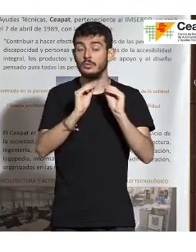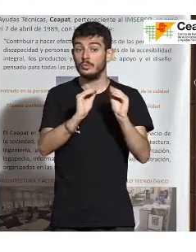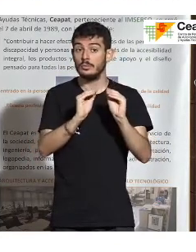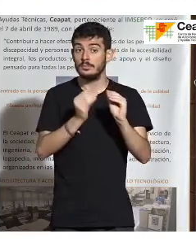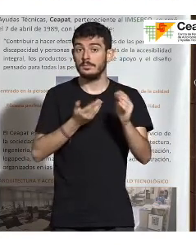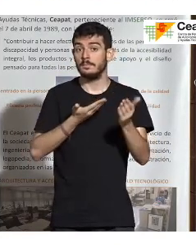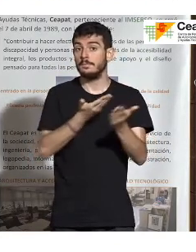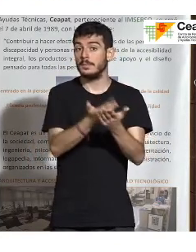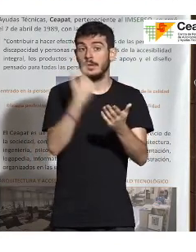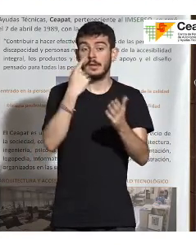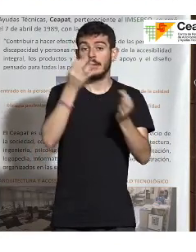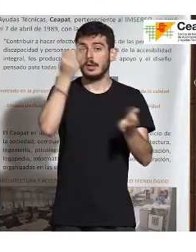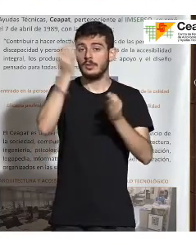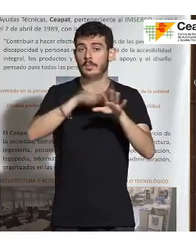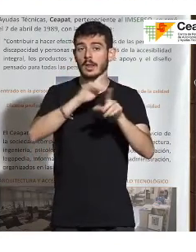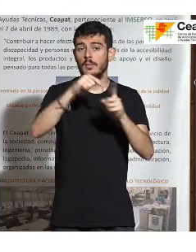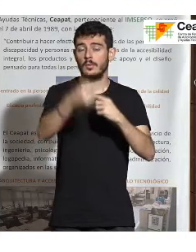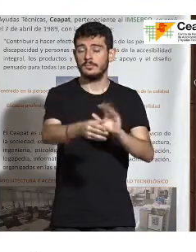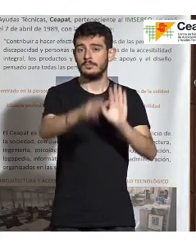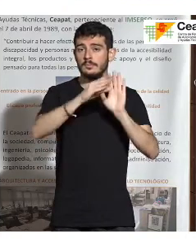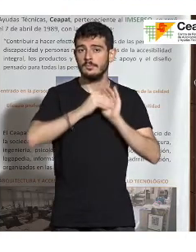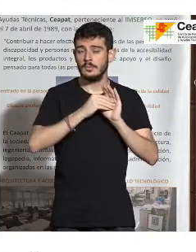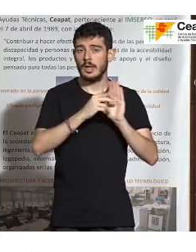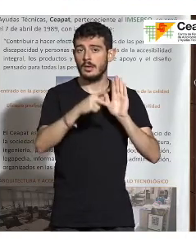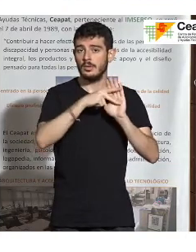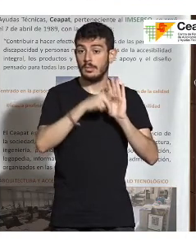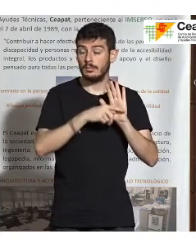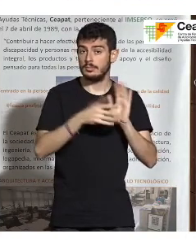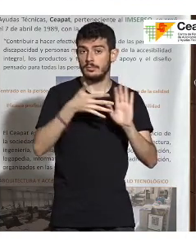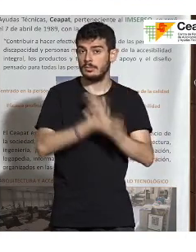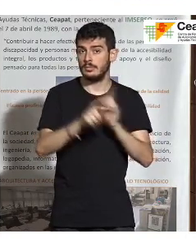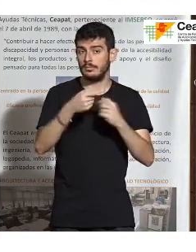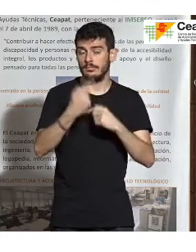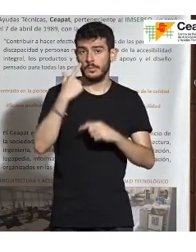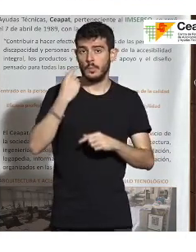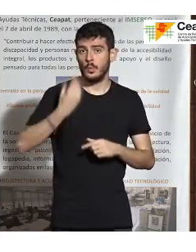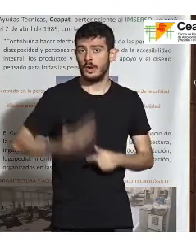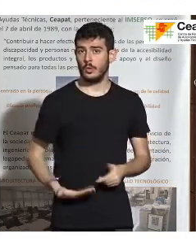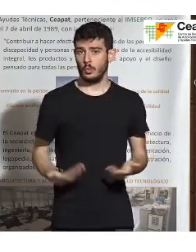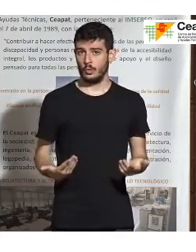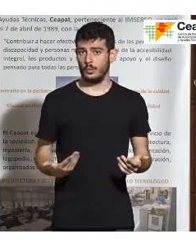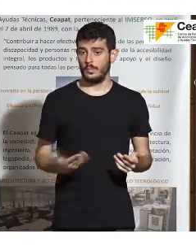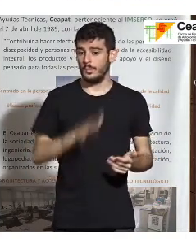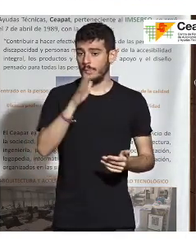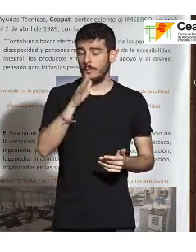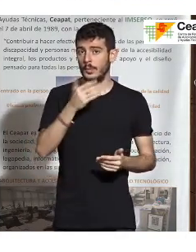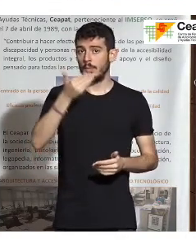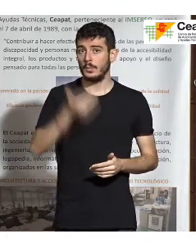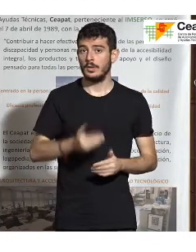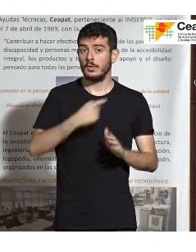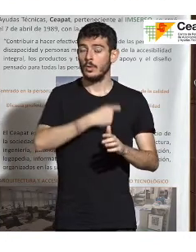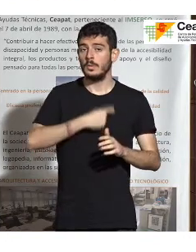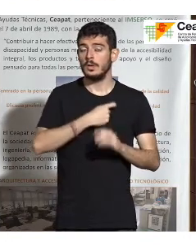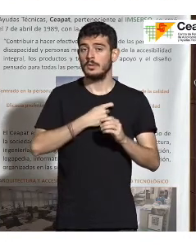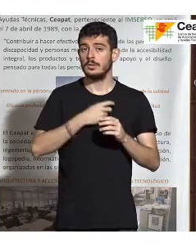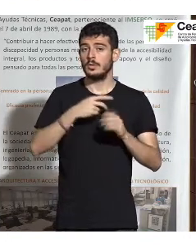para luego aportarlos a la norma. Digamos, ahí está la verdadera riqueza. Por eso es muy importante que en los comités de normalización